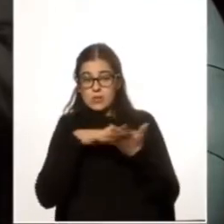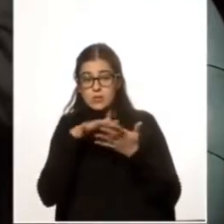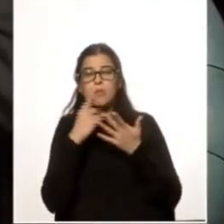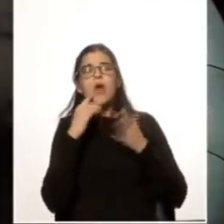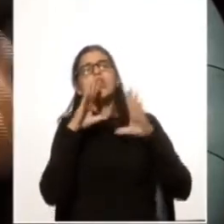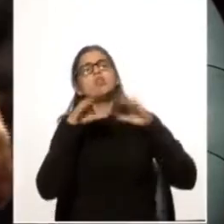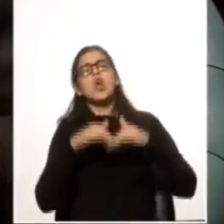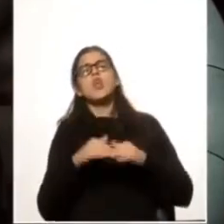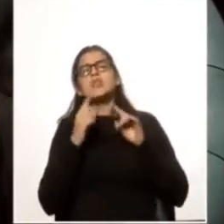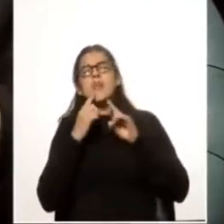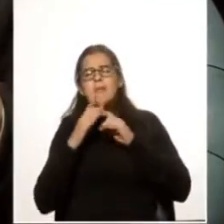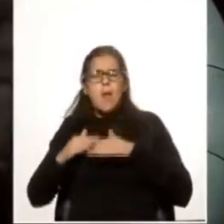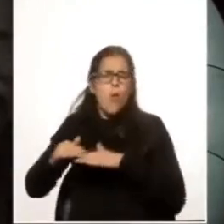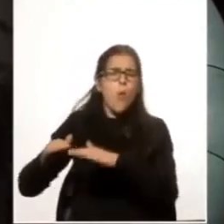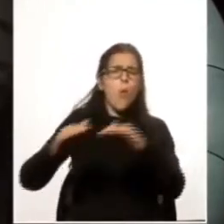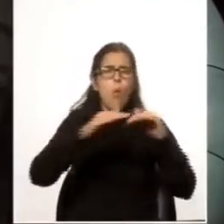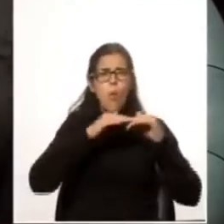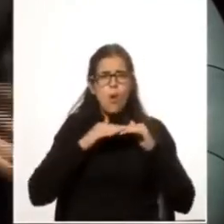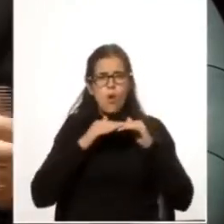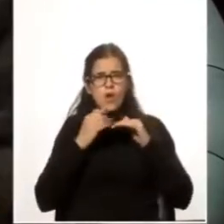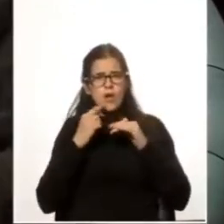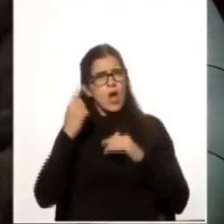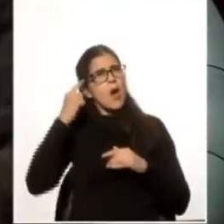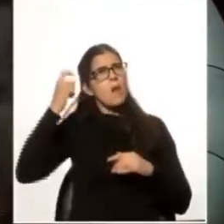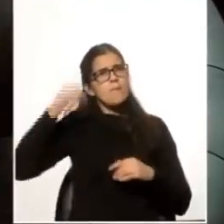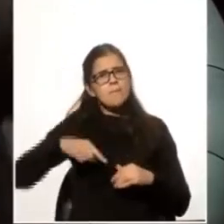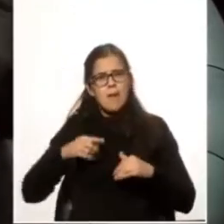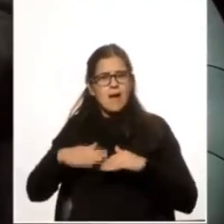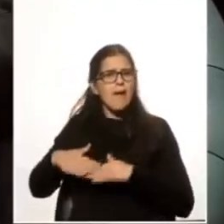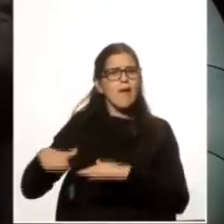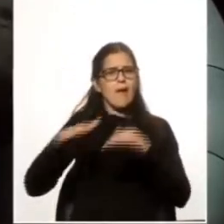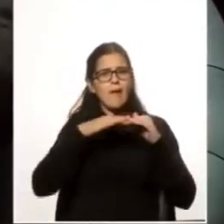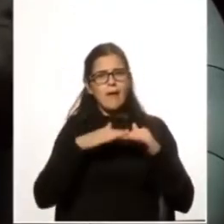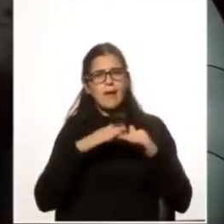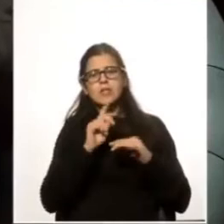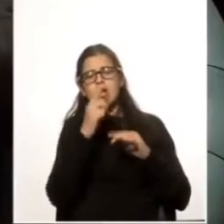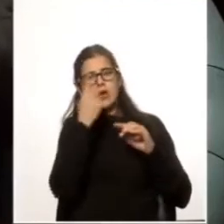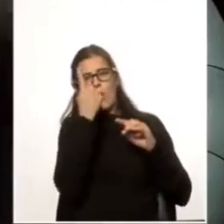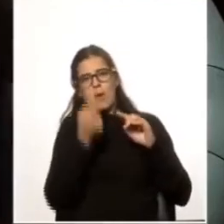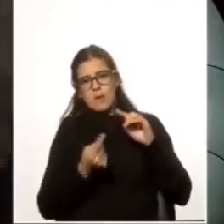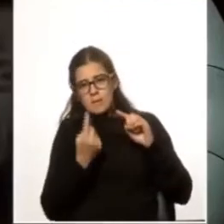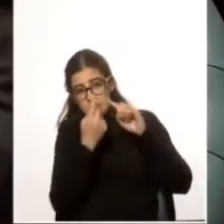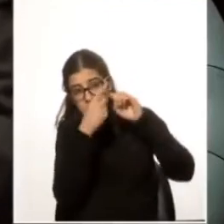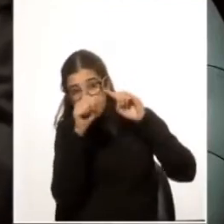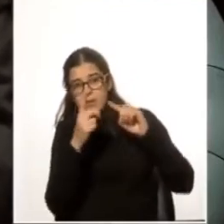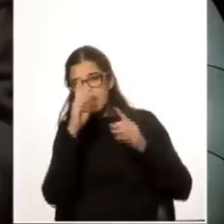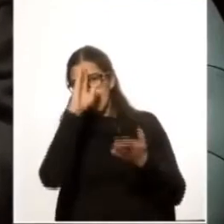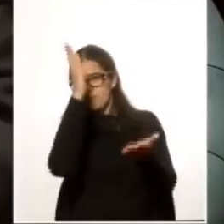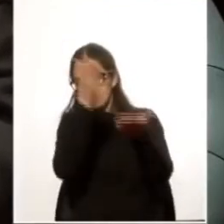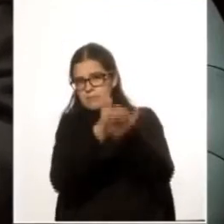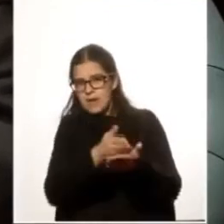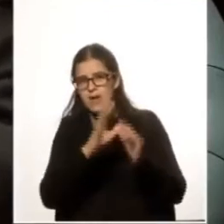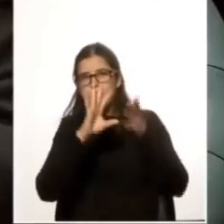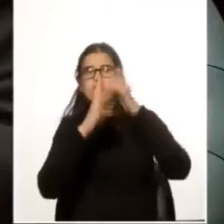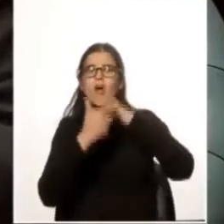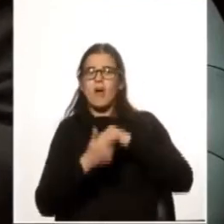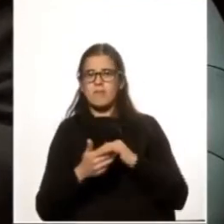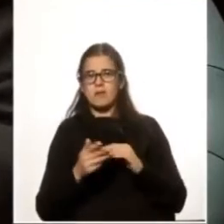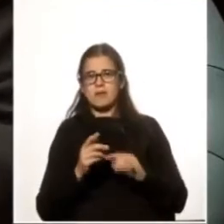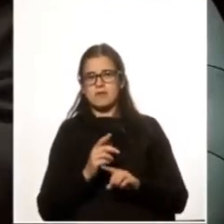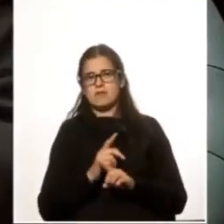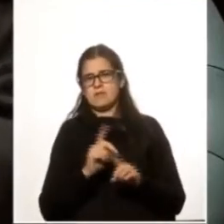todo tiene que ser unánime, todos tenemos que pensar igual y el que no piensa igual, que le caigan los rayos del cielo,